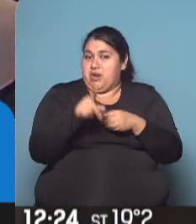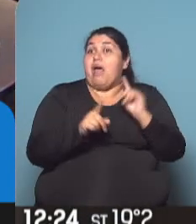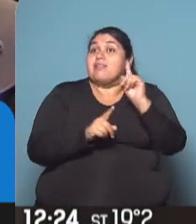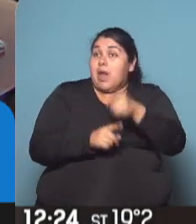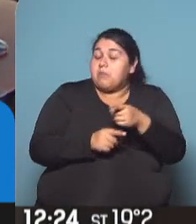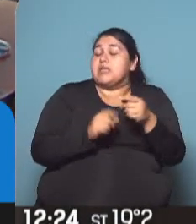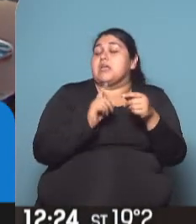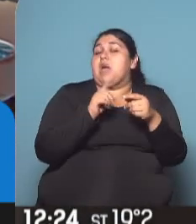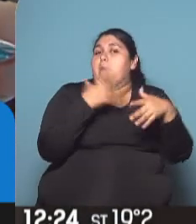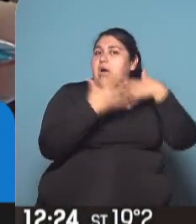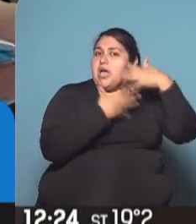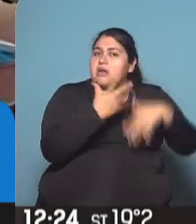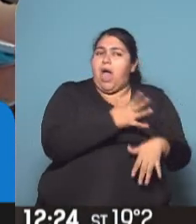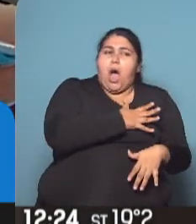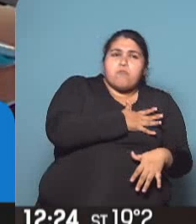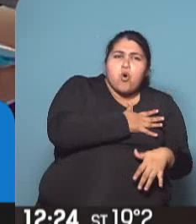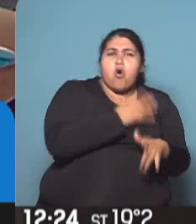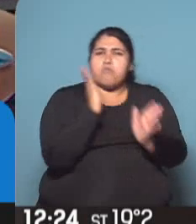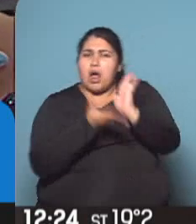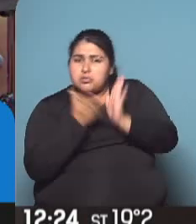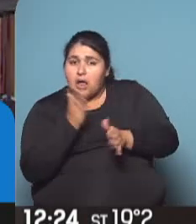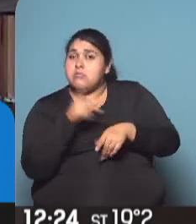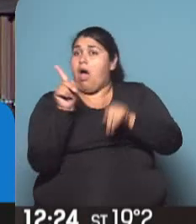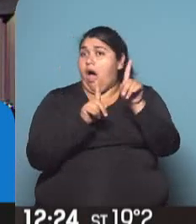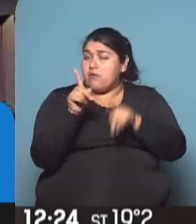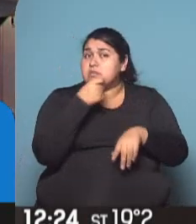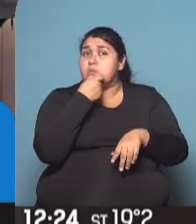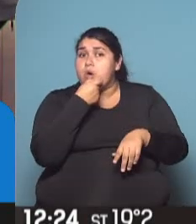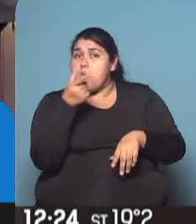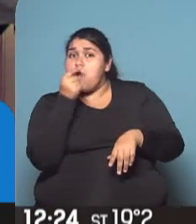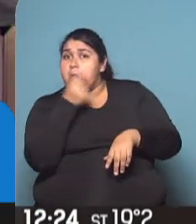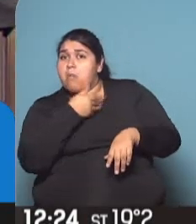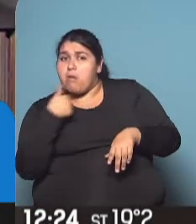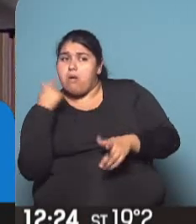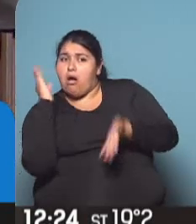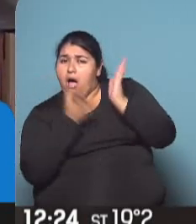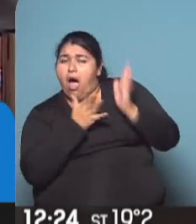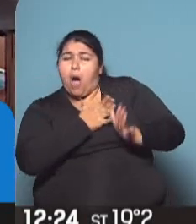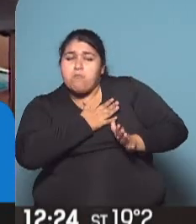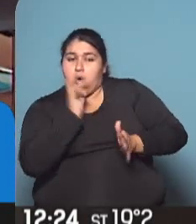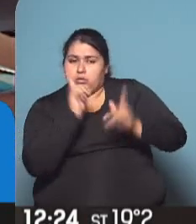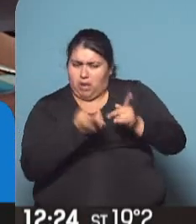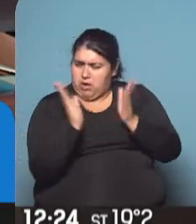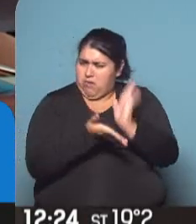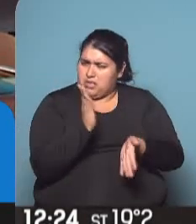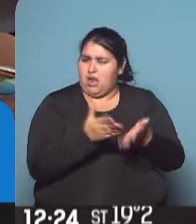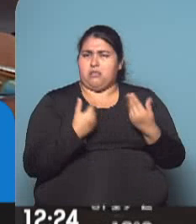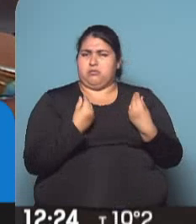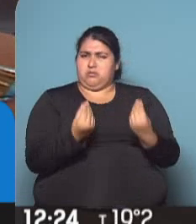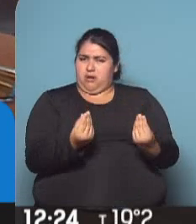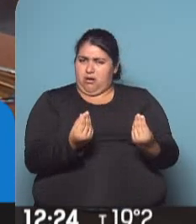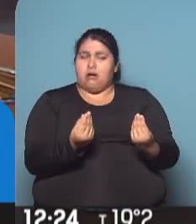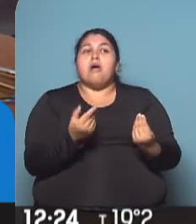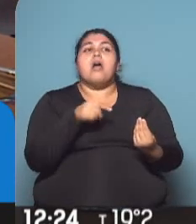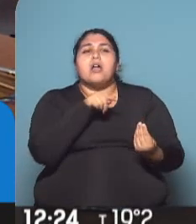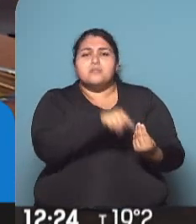mezcla mucho el amor con el maltrato. Porque aquellos que te deben cuidar son los que te aman y también te maltratan. Con lo cual, para el niño... Sí,